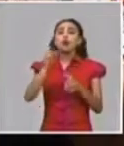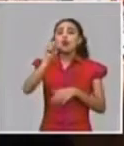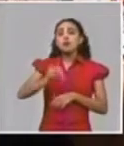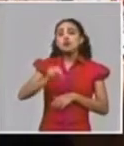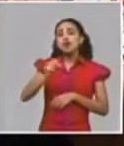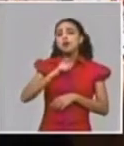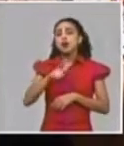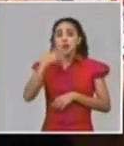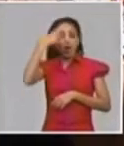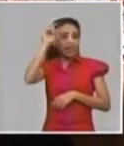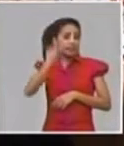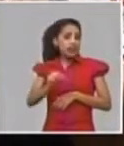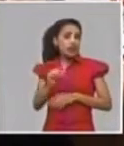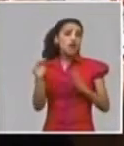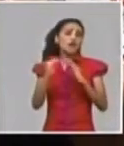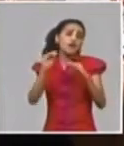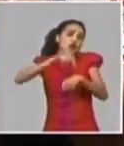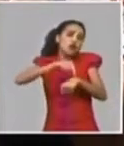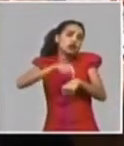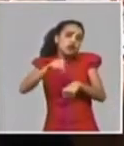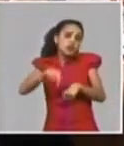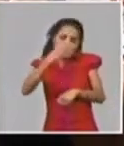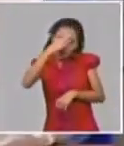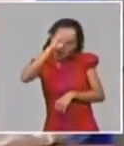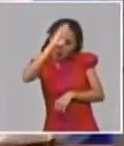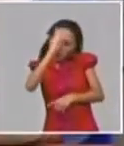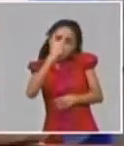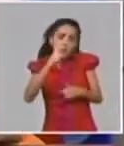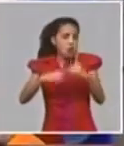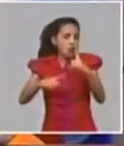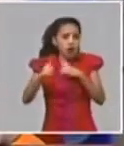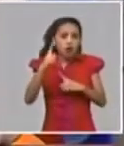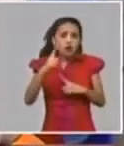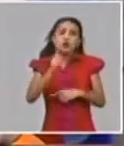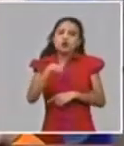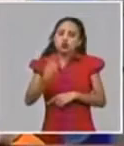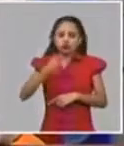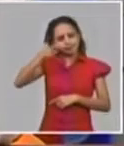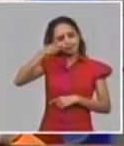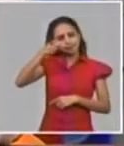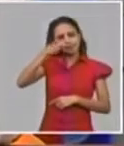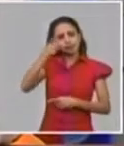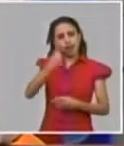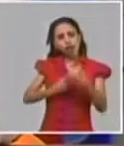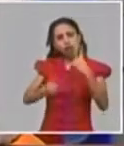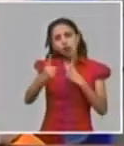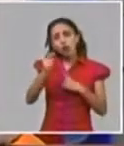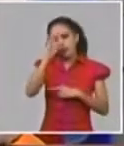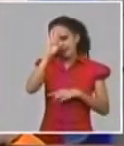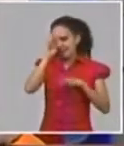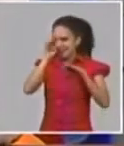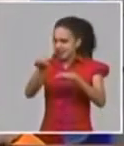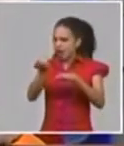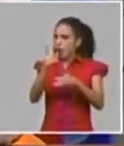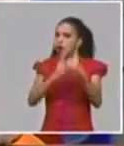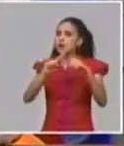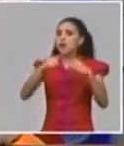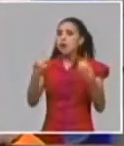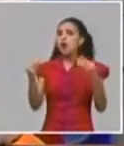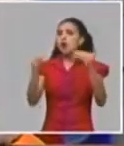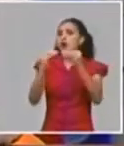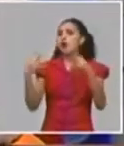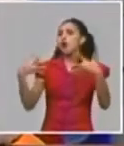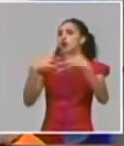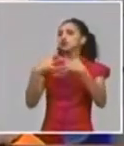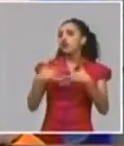temporales que por algunas razones radican en el país aunque hemos tenido que vigilar algunos hemos ingresado algunos por resultar contacto no